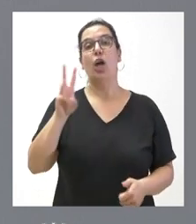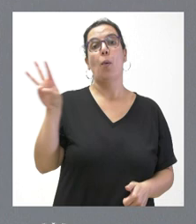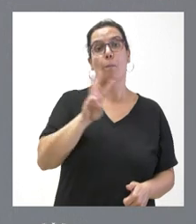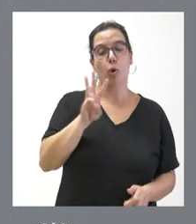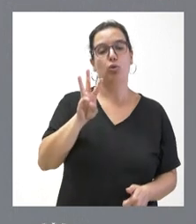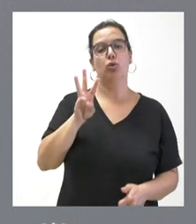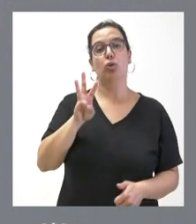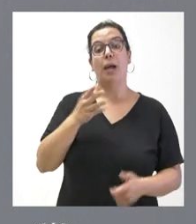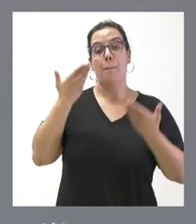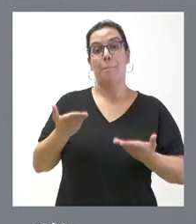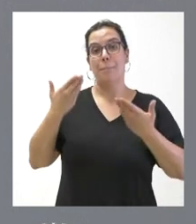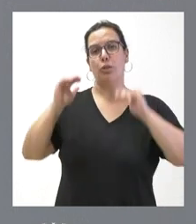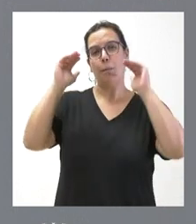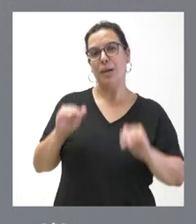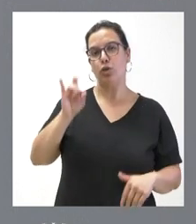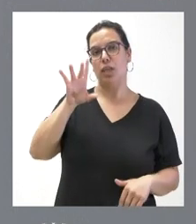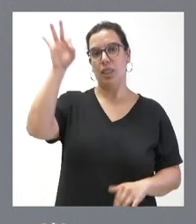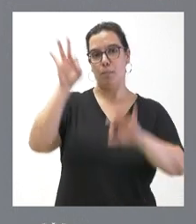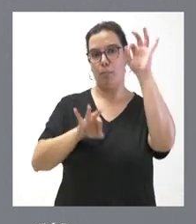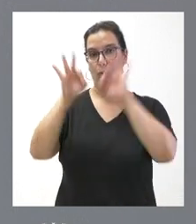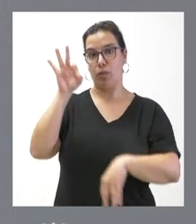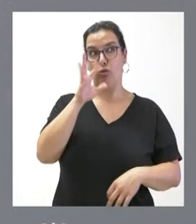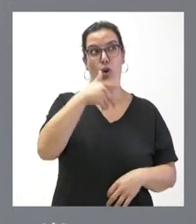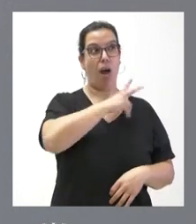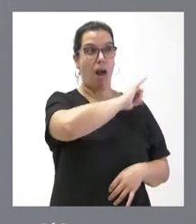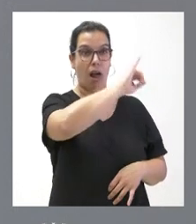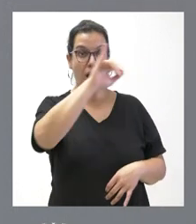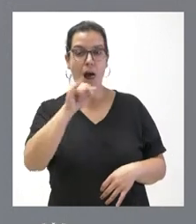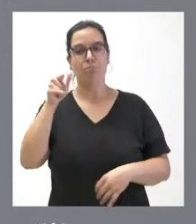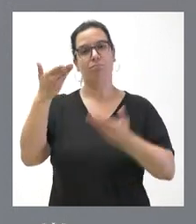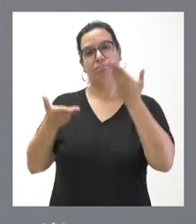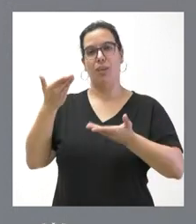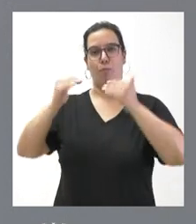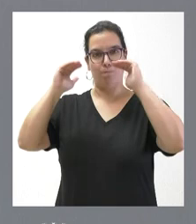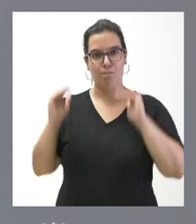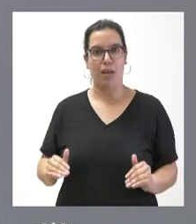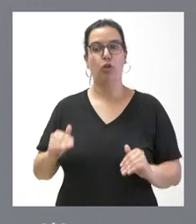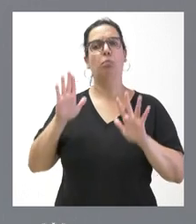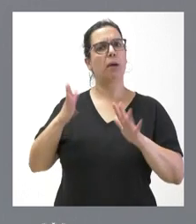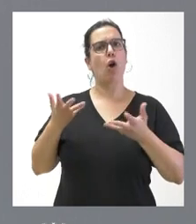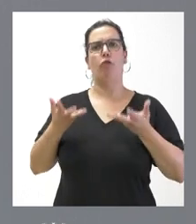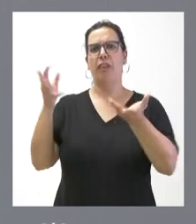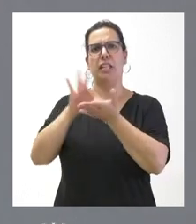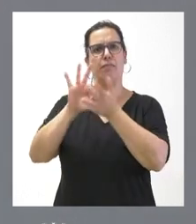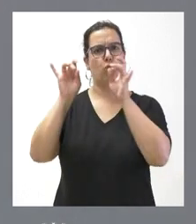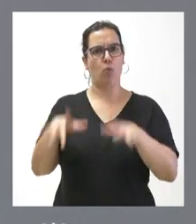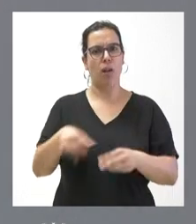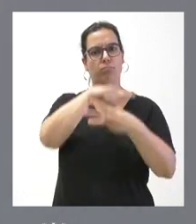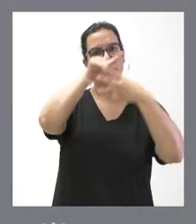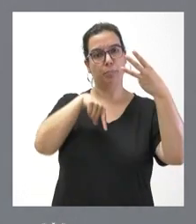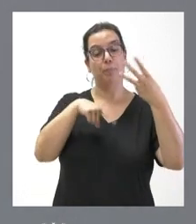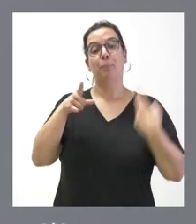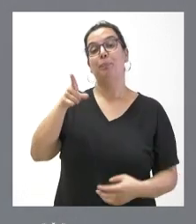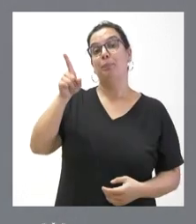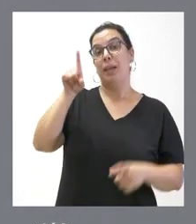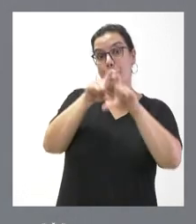una reducción del peso de hasta el 15% sobre las máquinas actuales sin que se reduzcan sus prestaciones. Esta empresa, con sede